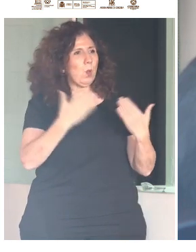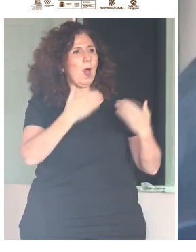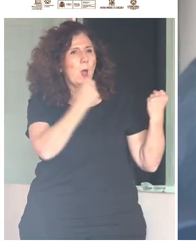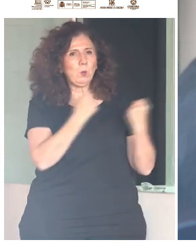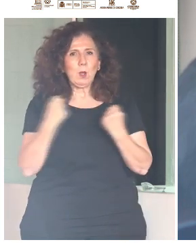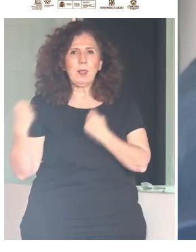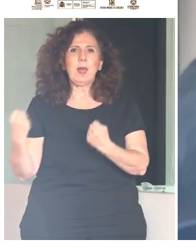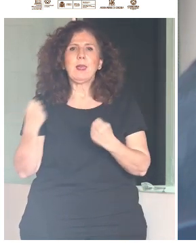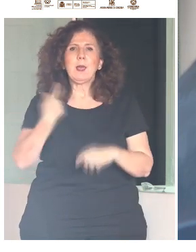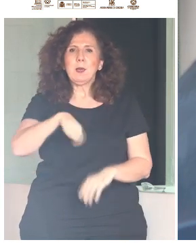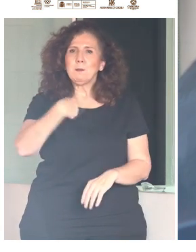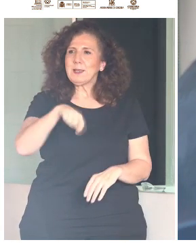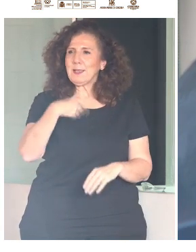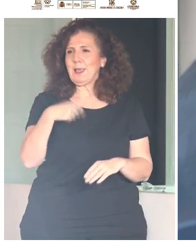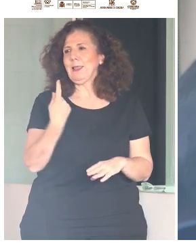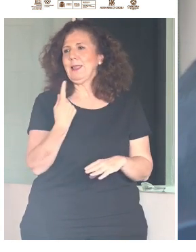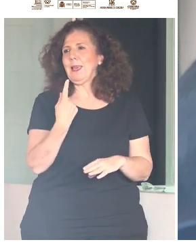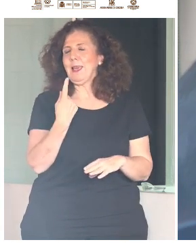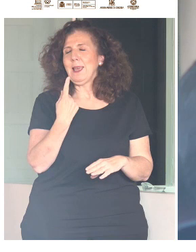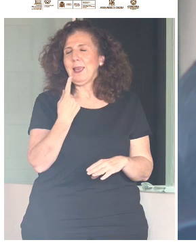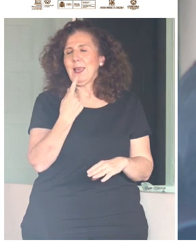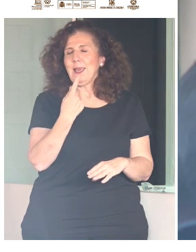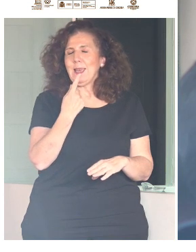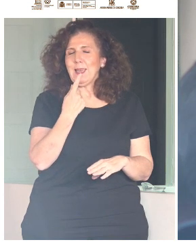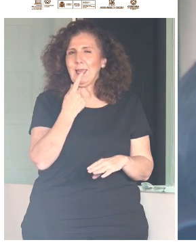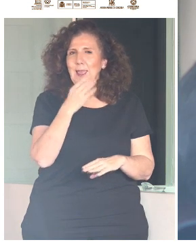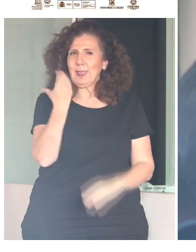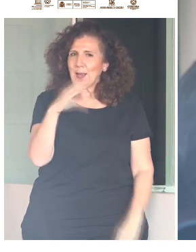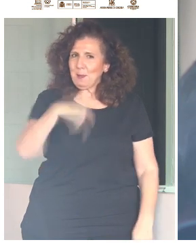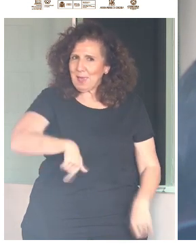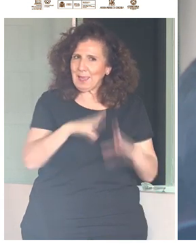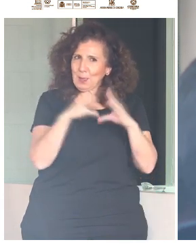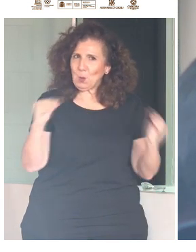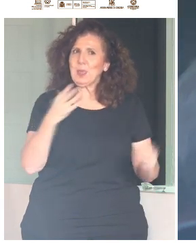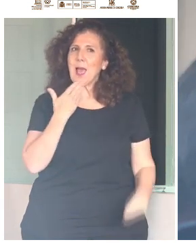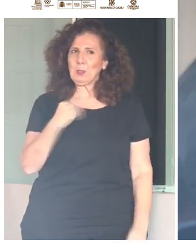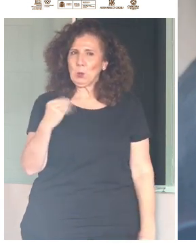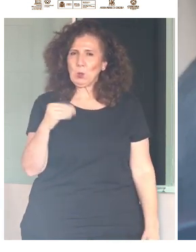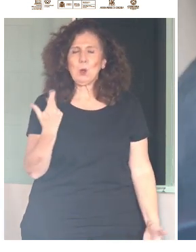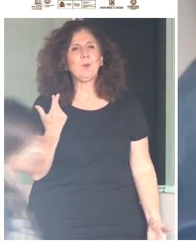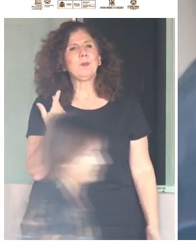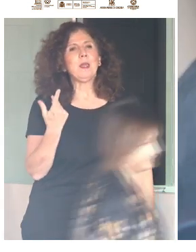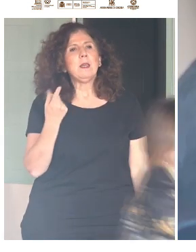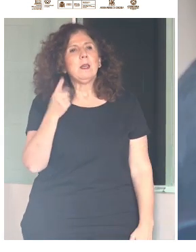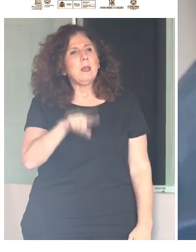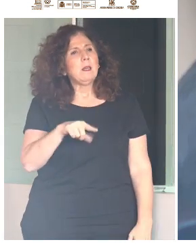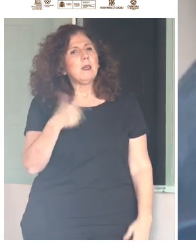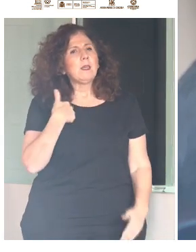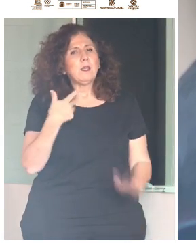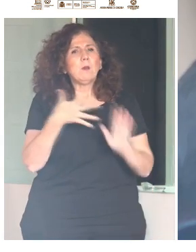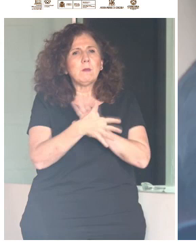Andalucía, querido Antonio. Y quiero daros las gracias por dedicar este encuentro al derecho a la cultura